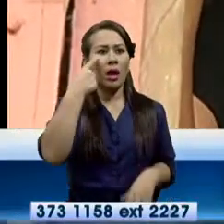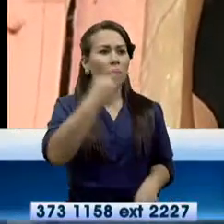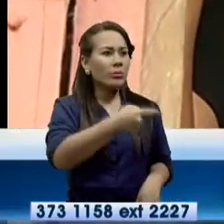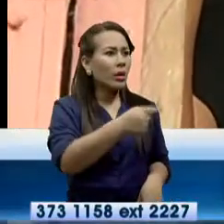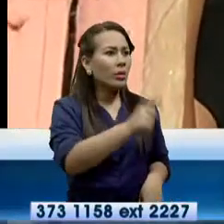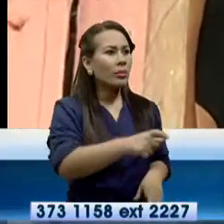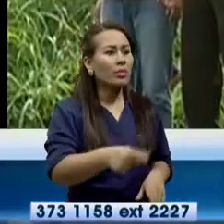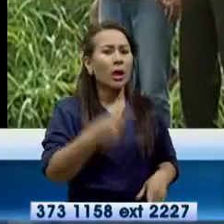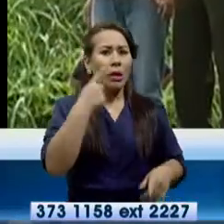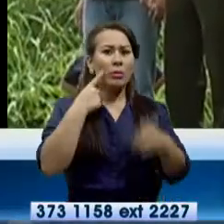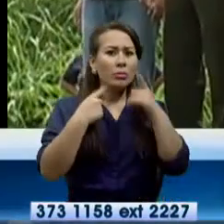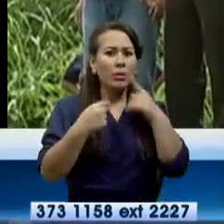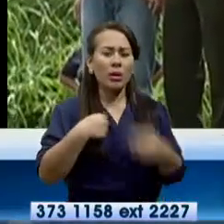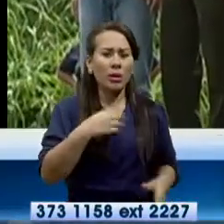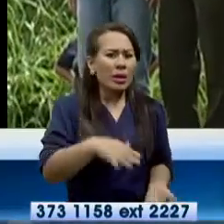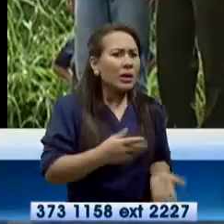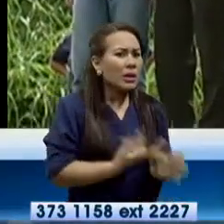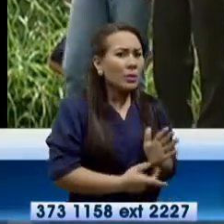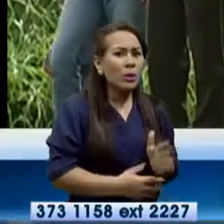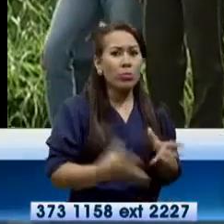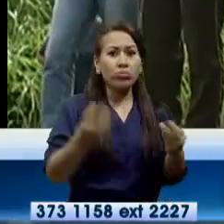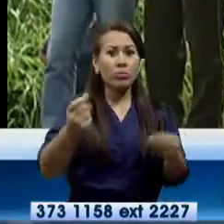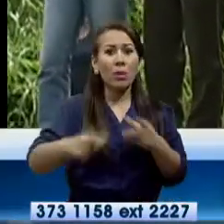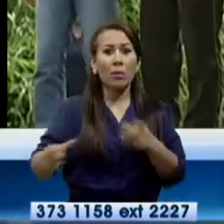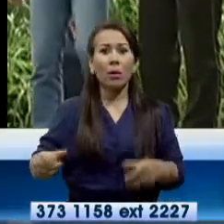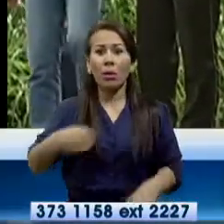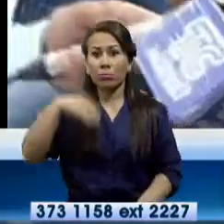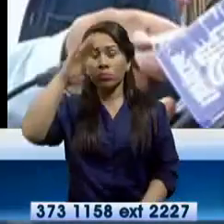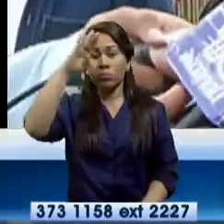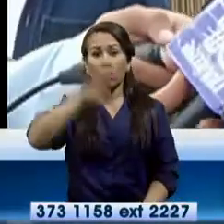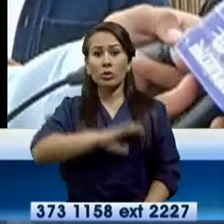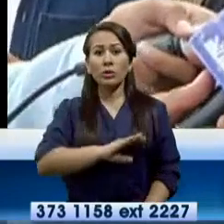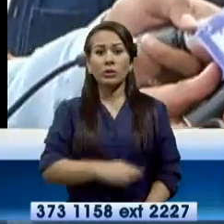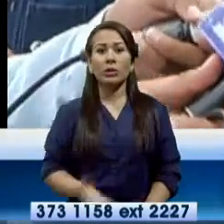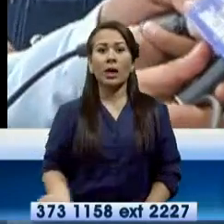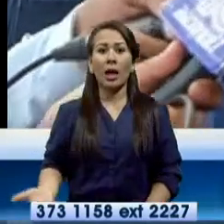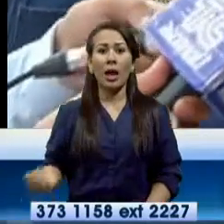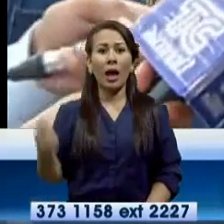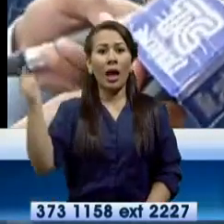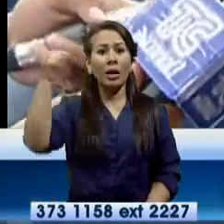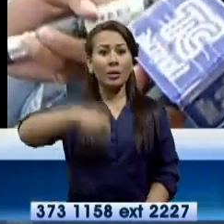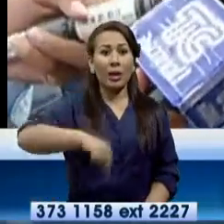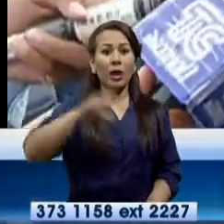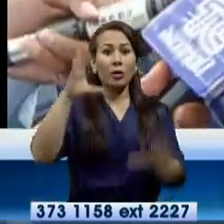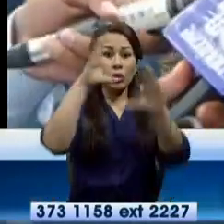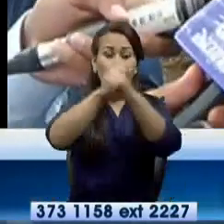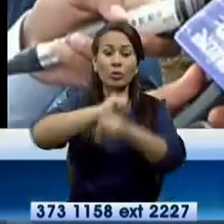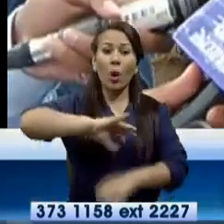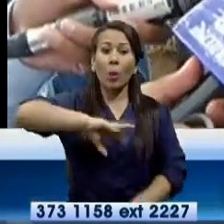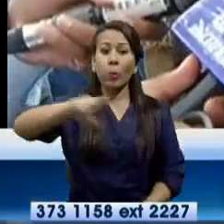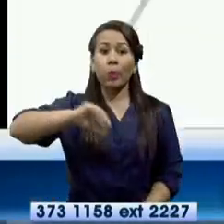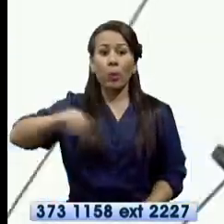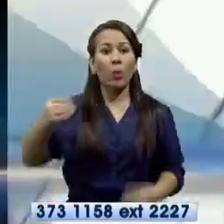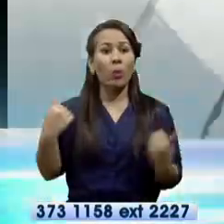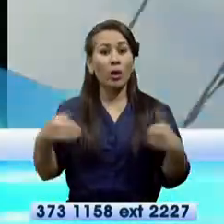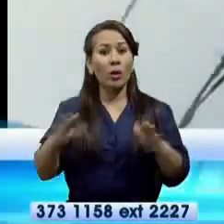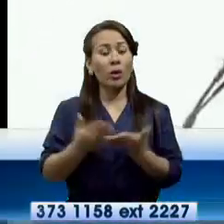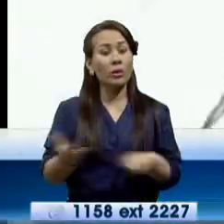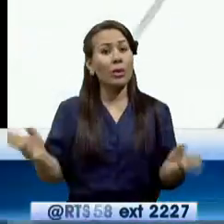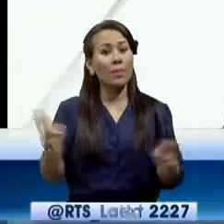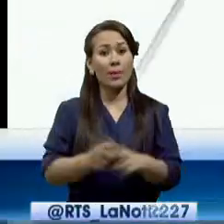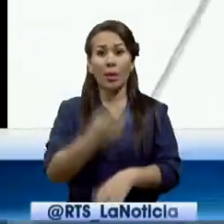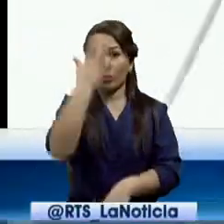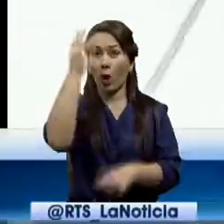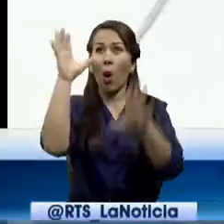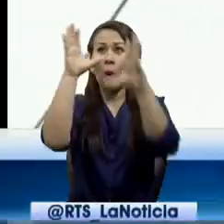vecina que está que llora y veo el pilo de gente, de policía. Pueden venir en la noche a robarnos a los ladrones, pueden hacernos qué cosa. No es